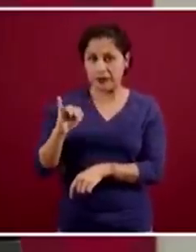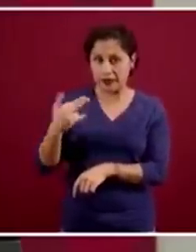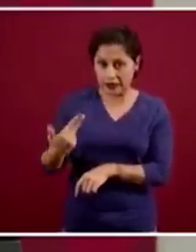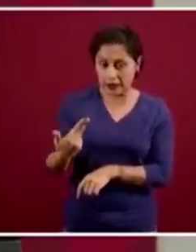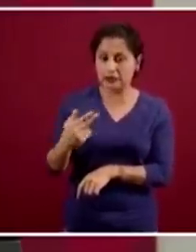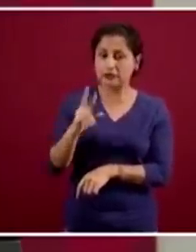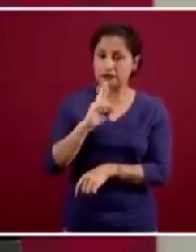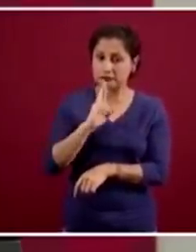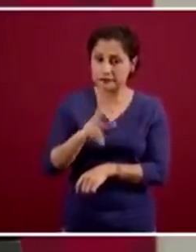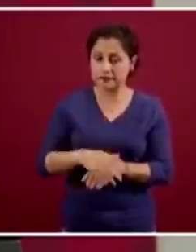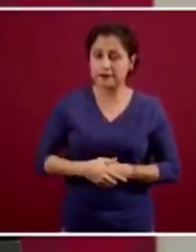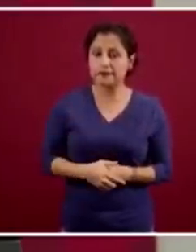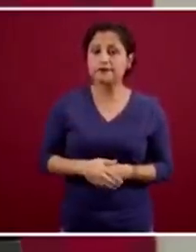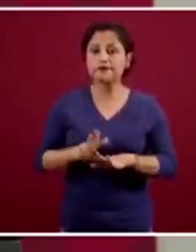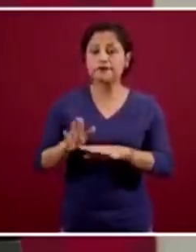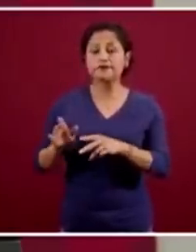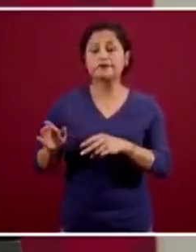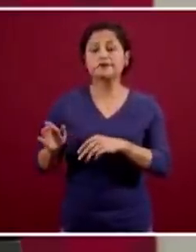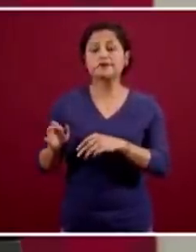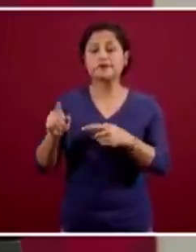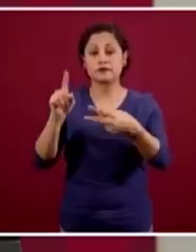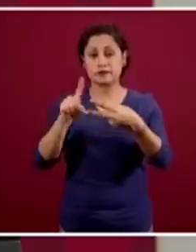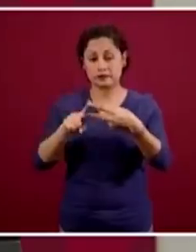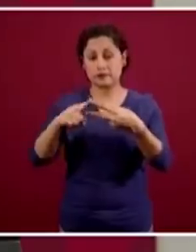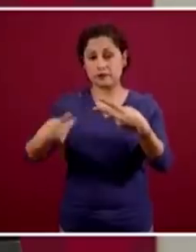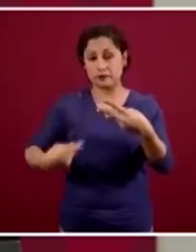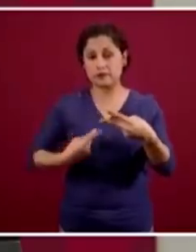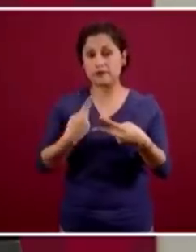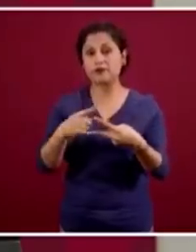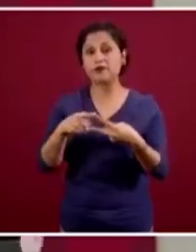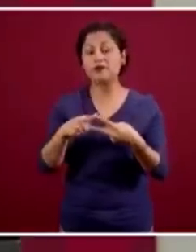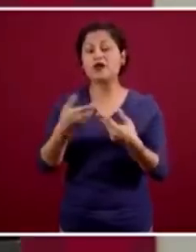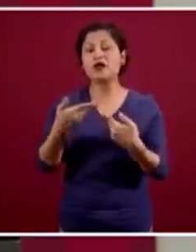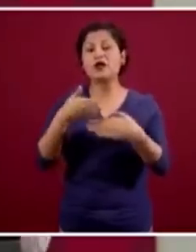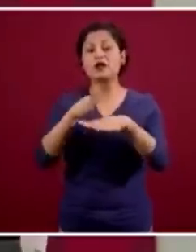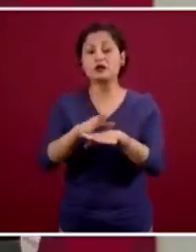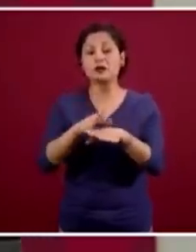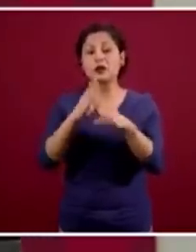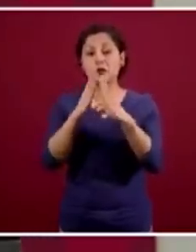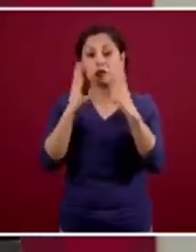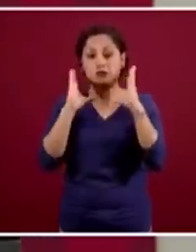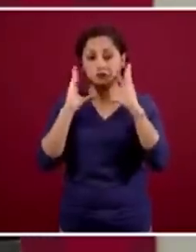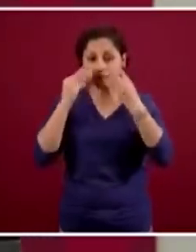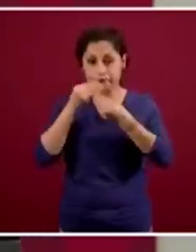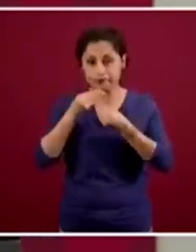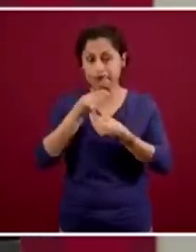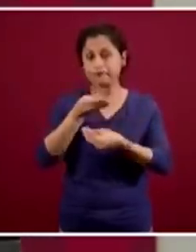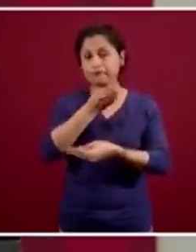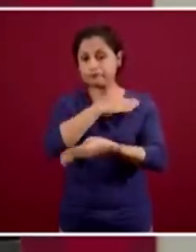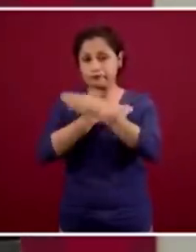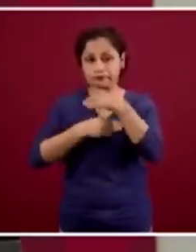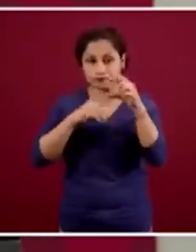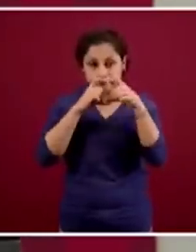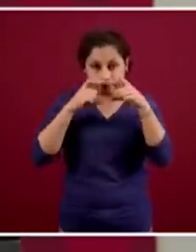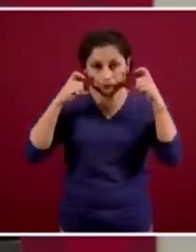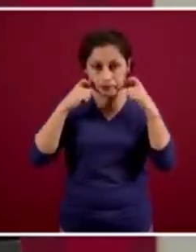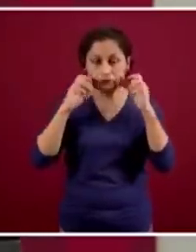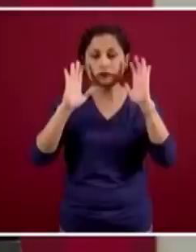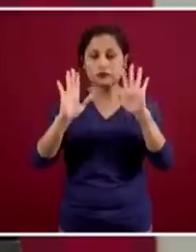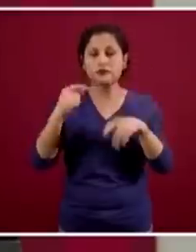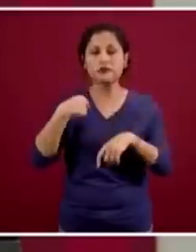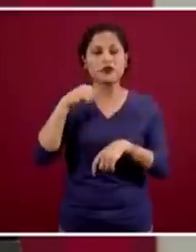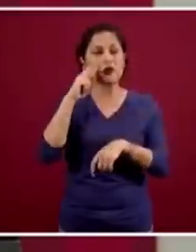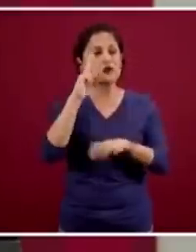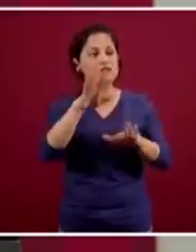Sobre el tema de las mascadas, los cubrebocas y cualquier otro mecanismo, también hay mascarillas, he visto a mucha gente con mascarillas transparentes,